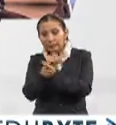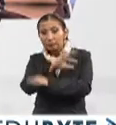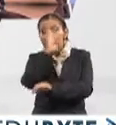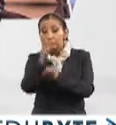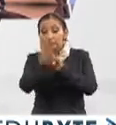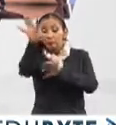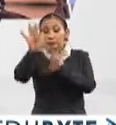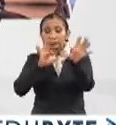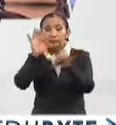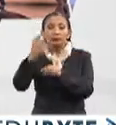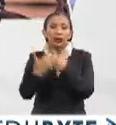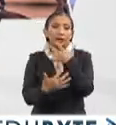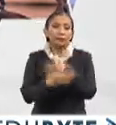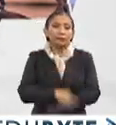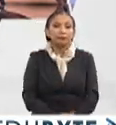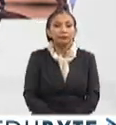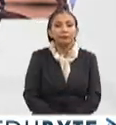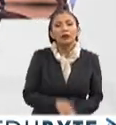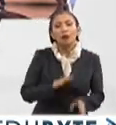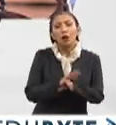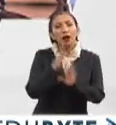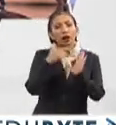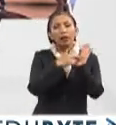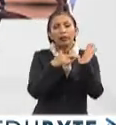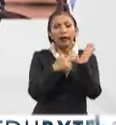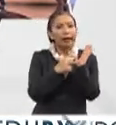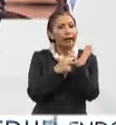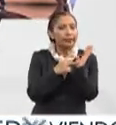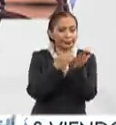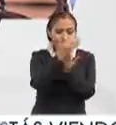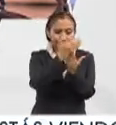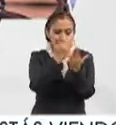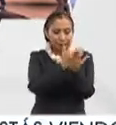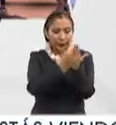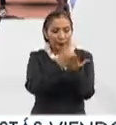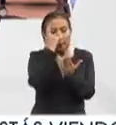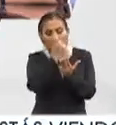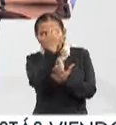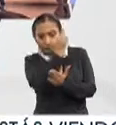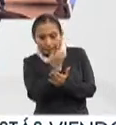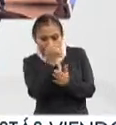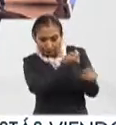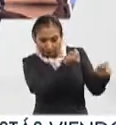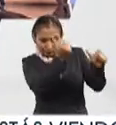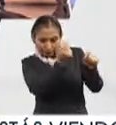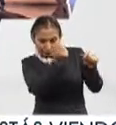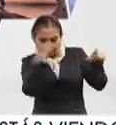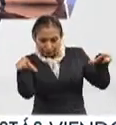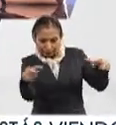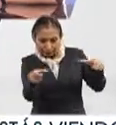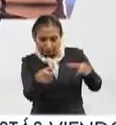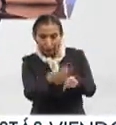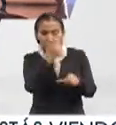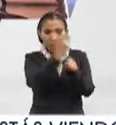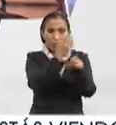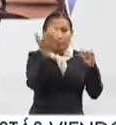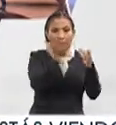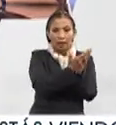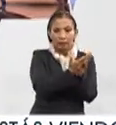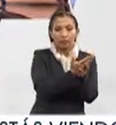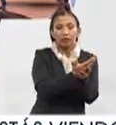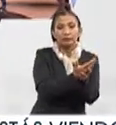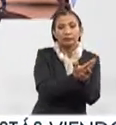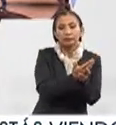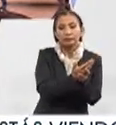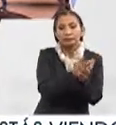una cosa, ¿cuáles son los criterios para ir decantando ahí el grupo? Hay una primera etapa que